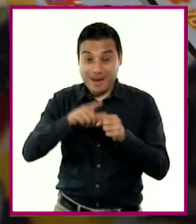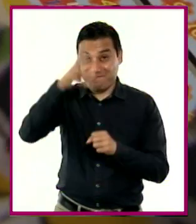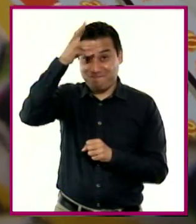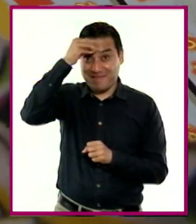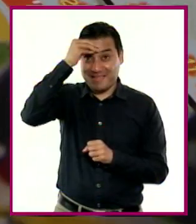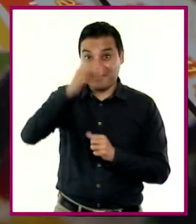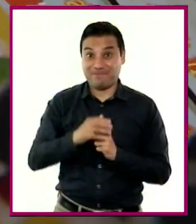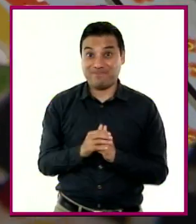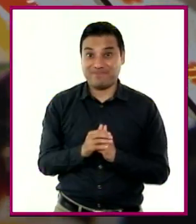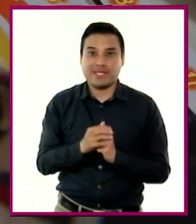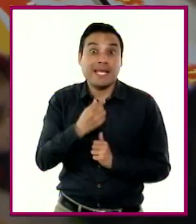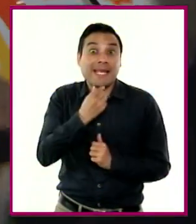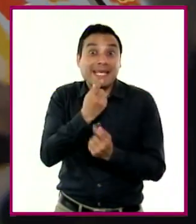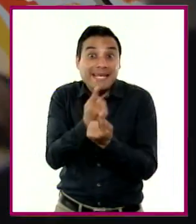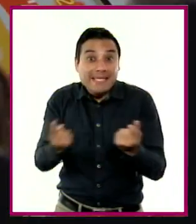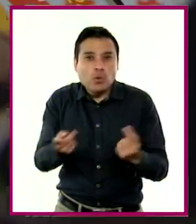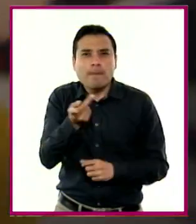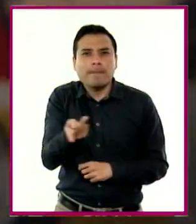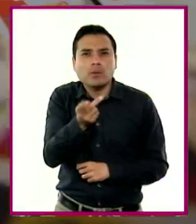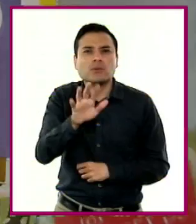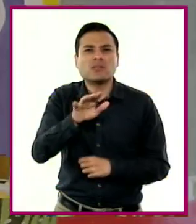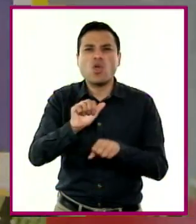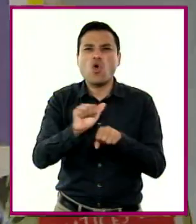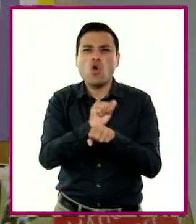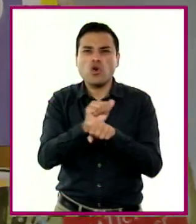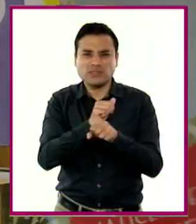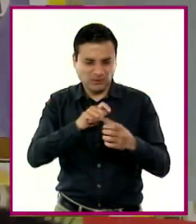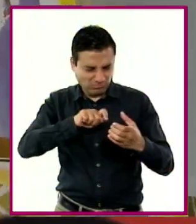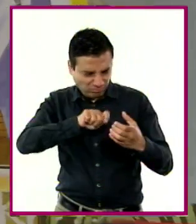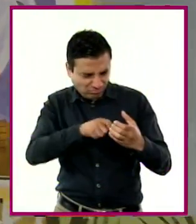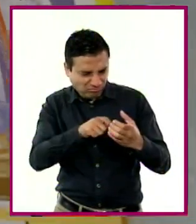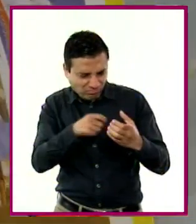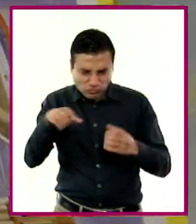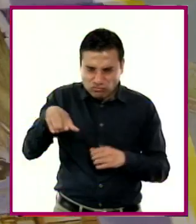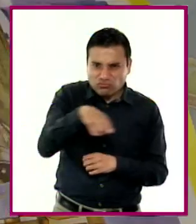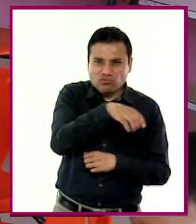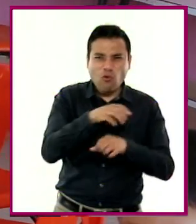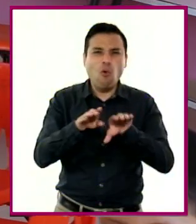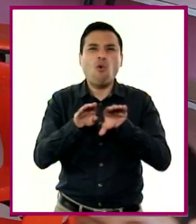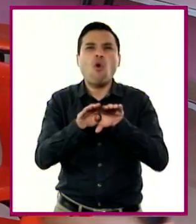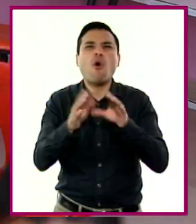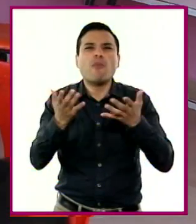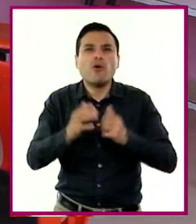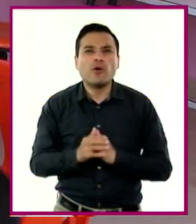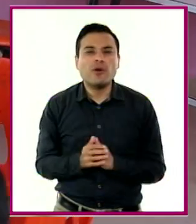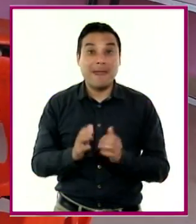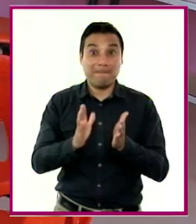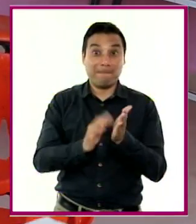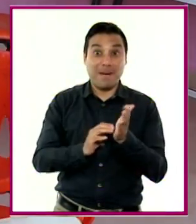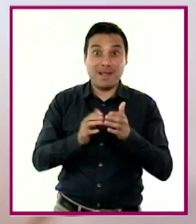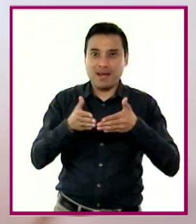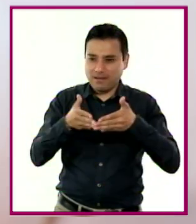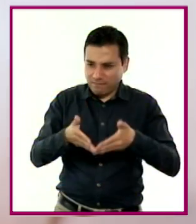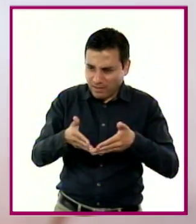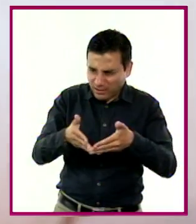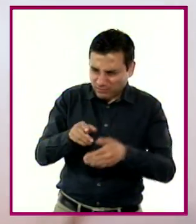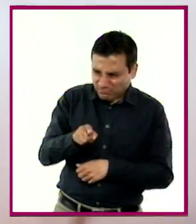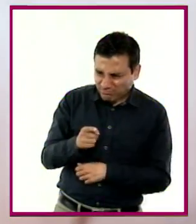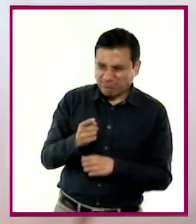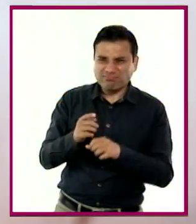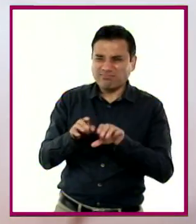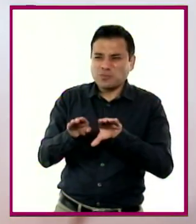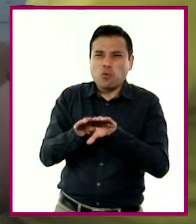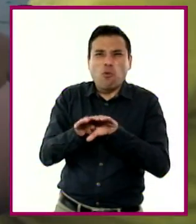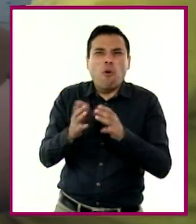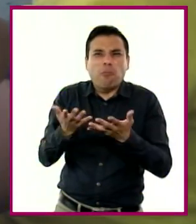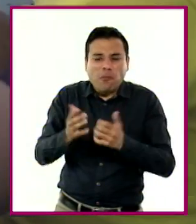quieren saber cómo funciona un carrito de cuerda, por qué un barco de papel flota o por qué es diferente una mecedora de una silla.